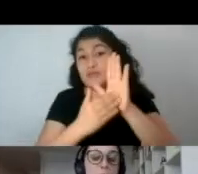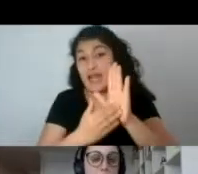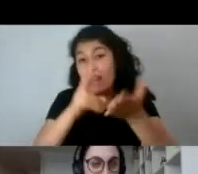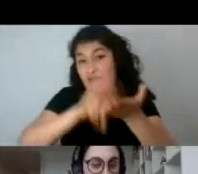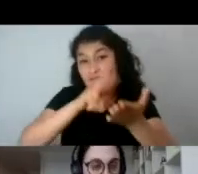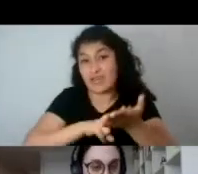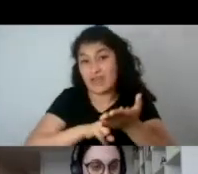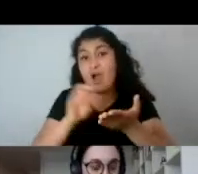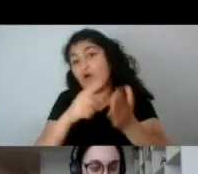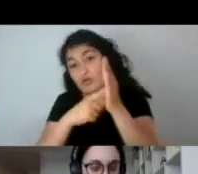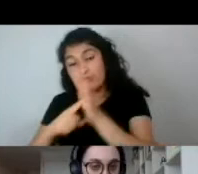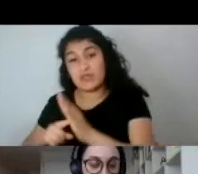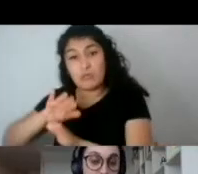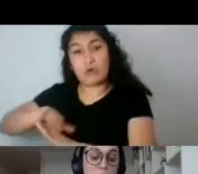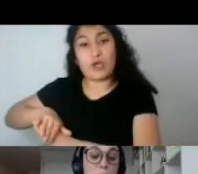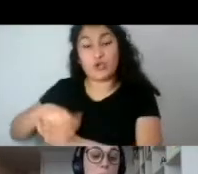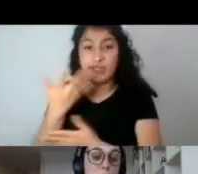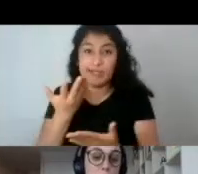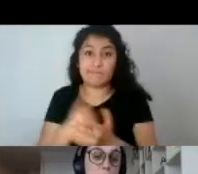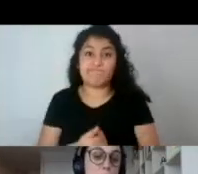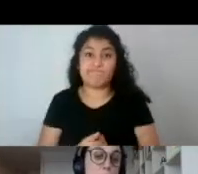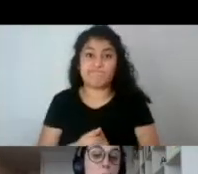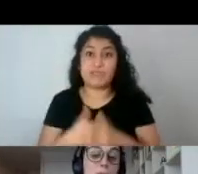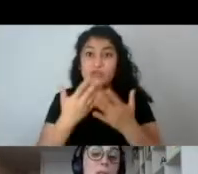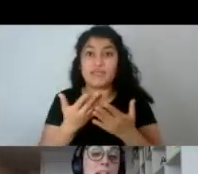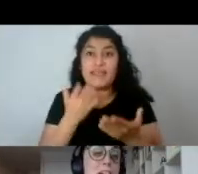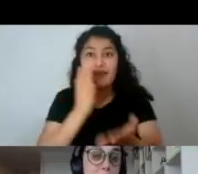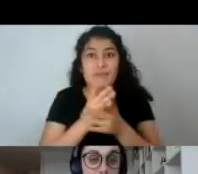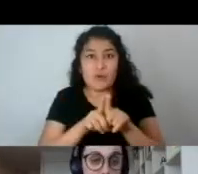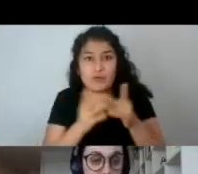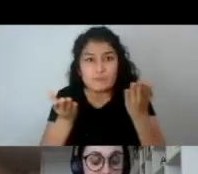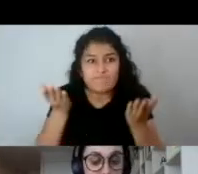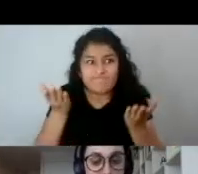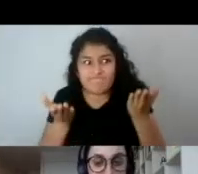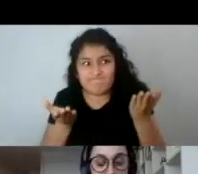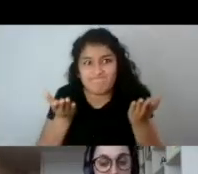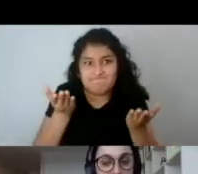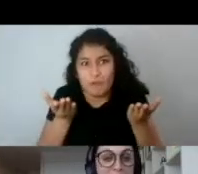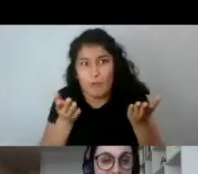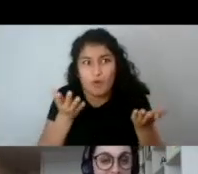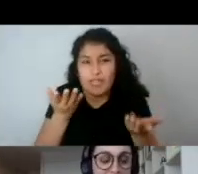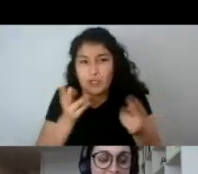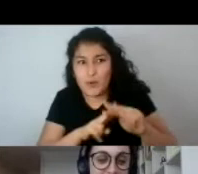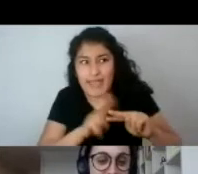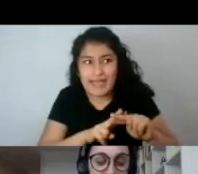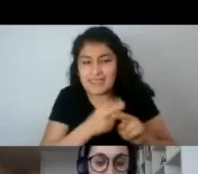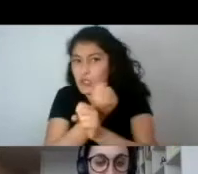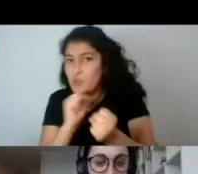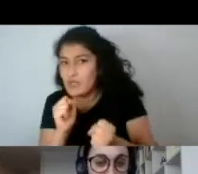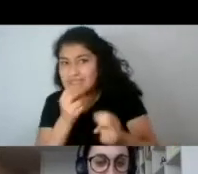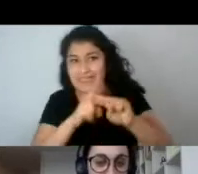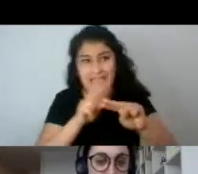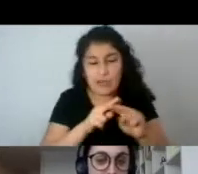Ahí está, esa, hay que usar como una suerte de báscula para poder llegar a ese